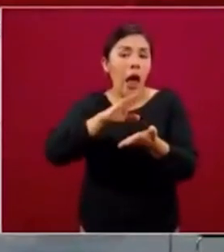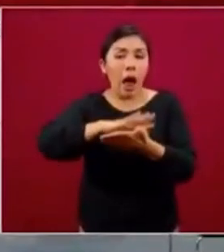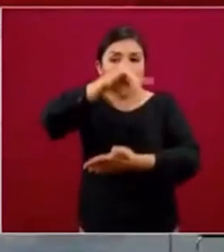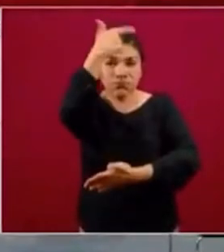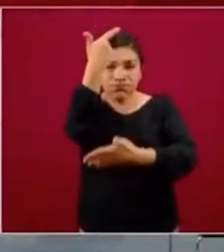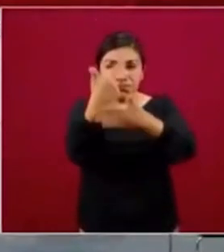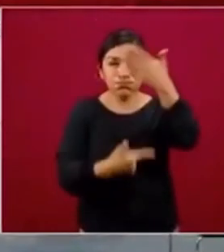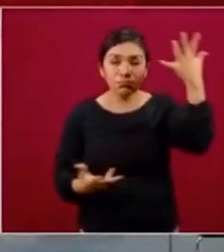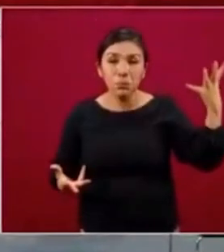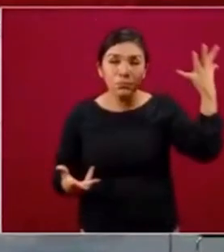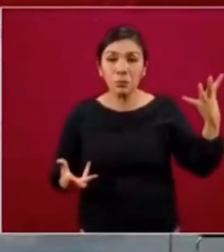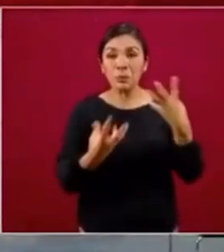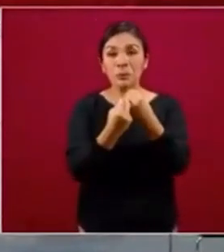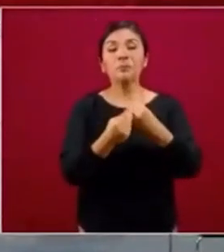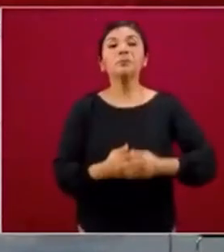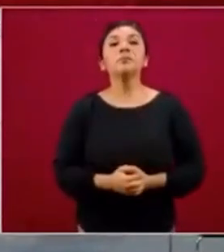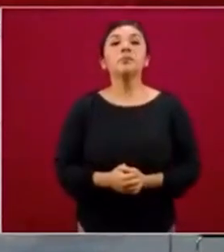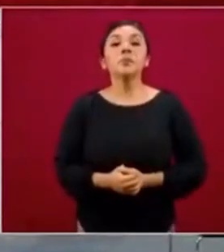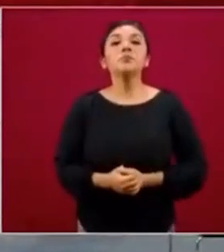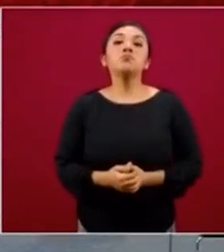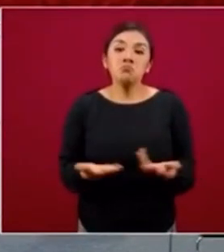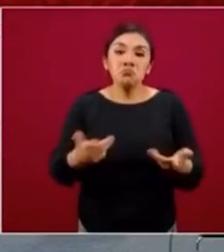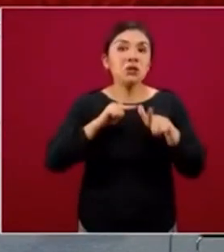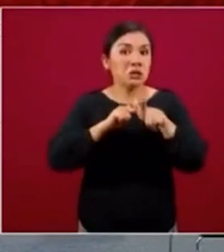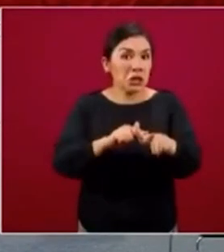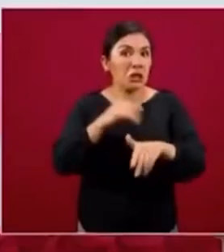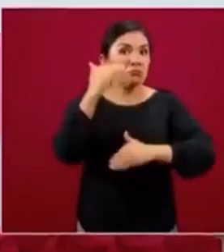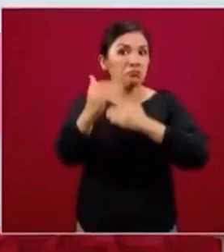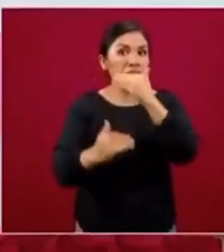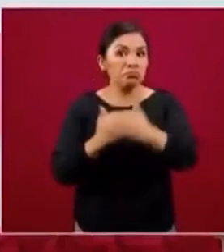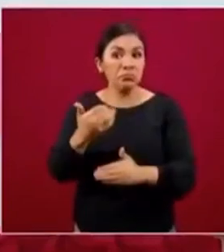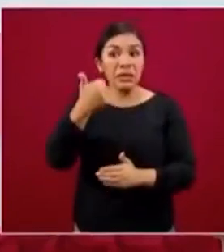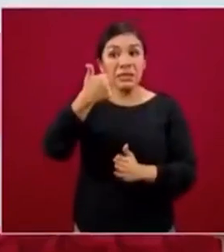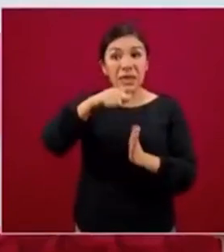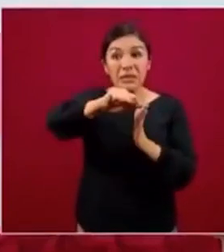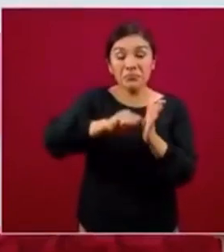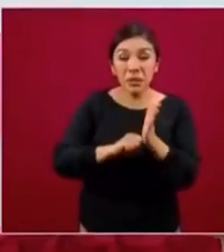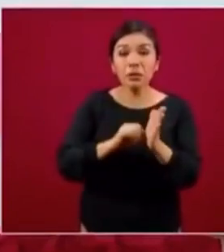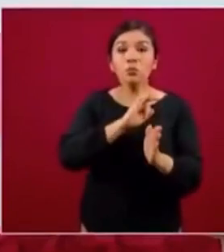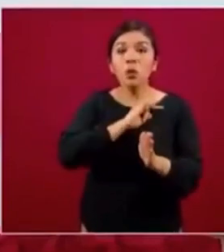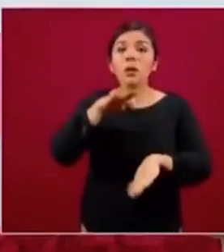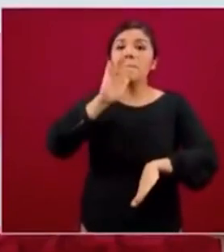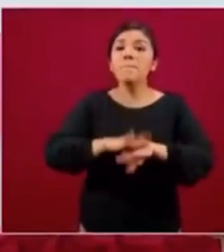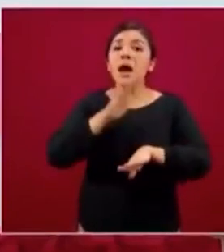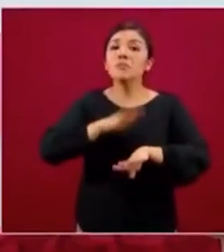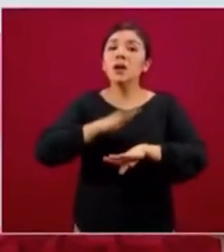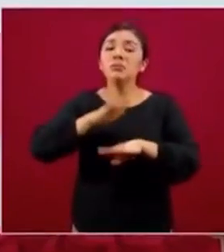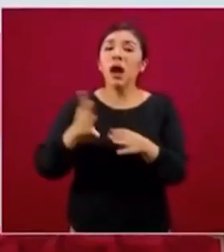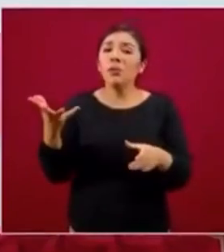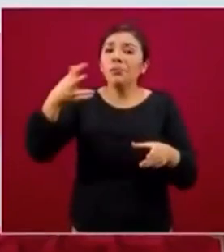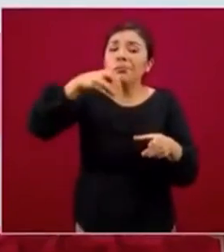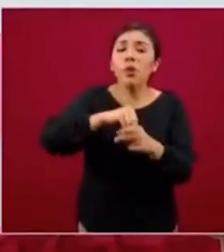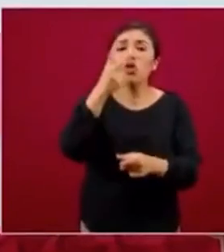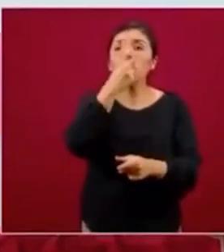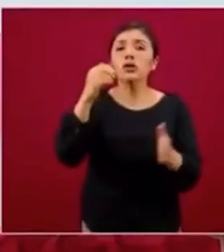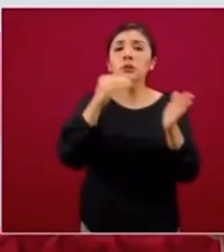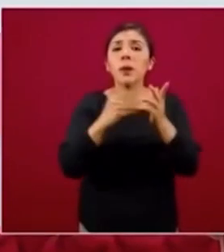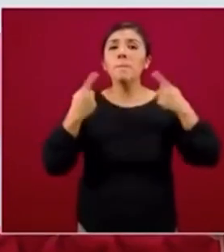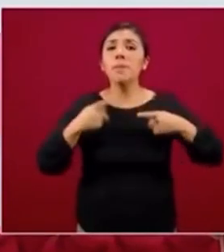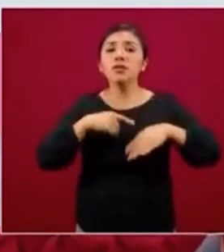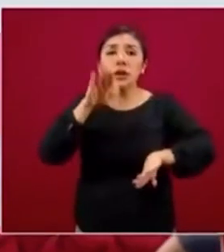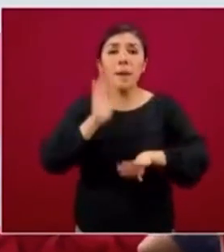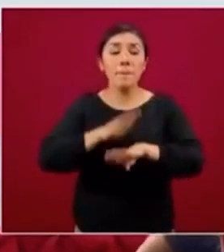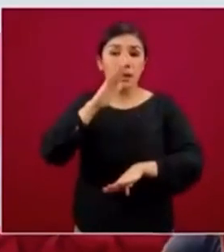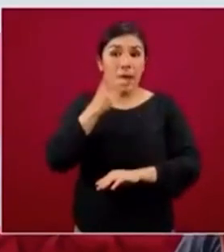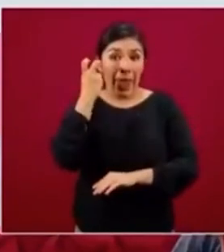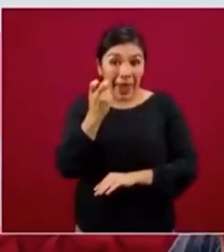numeralia y la sumatoria. Y pues seguimos adelante, en estos seis meses lograremos incorporar a 200 mil personas más, de